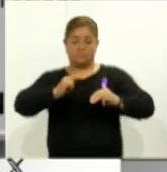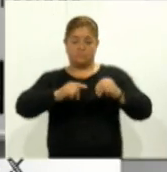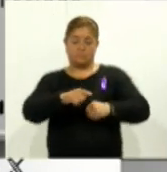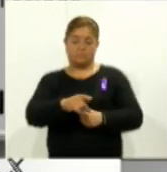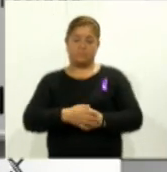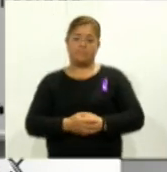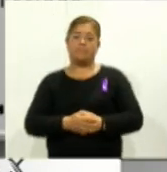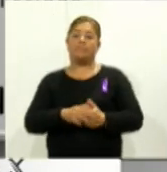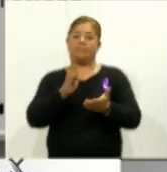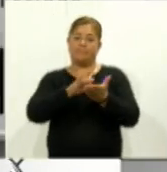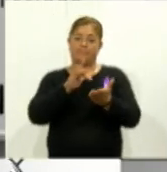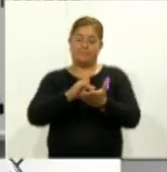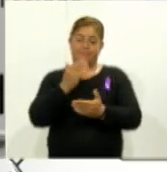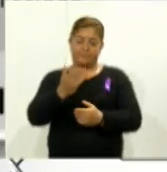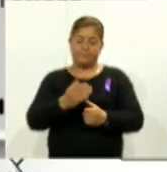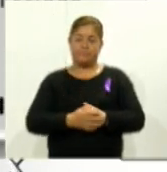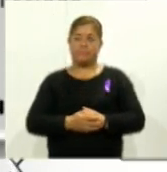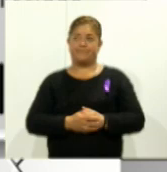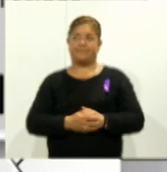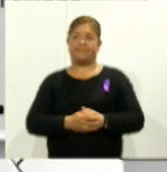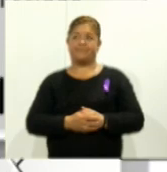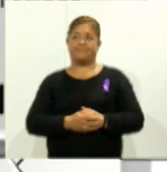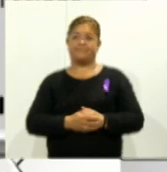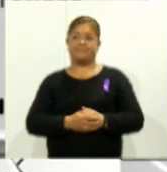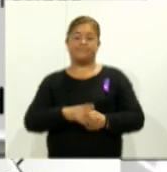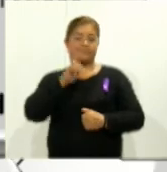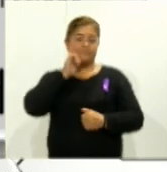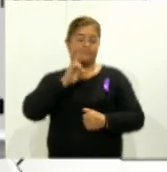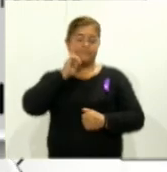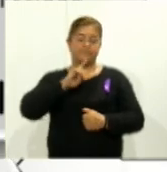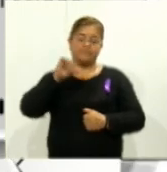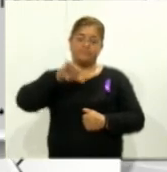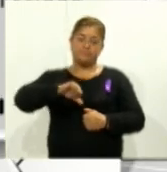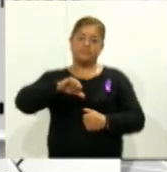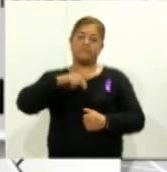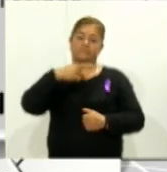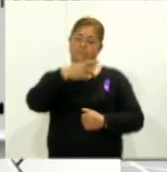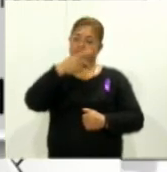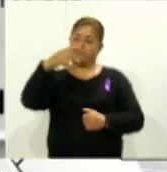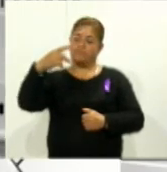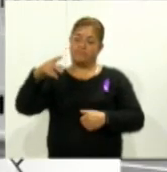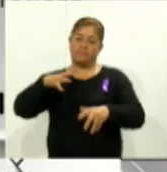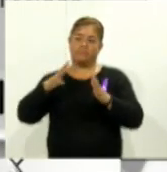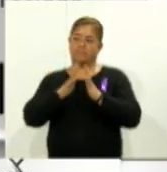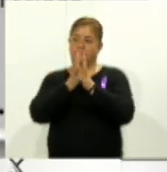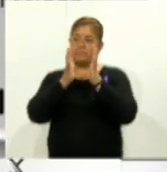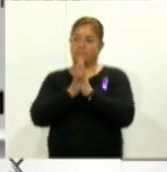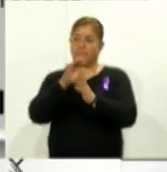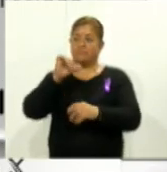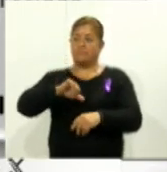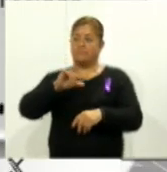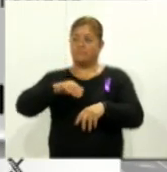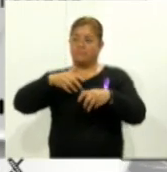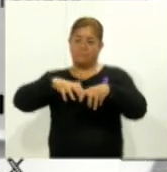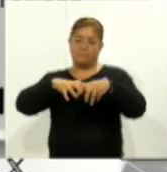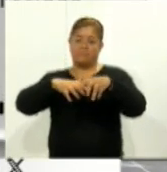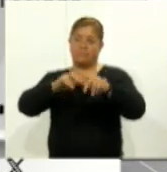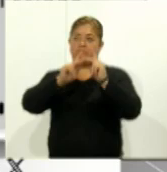agradecer a todas las mujeres el día de hoy su participación en esta manifestación